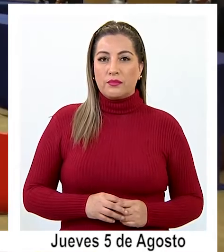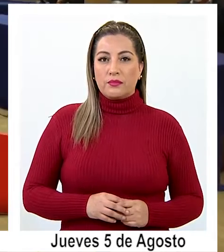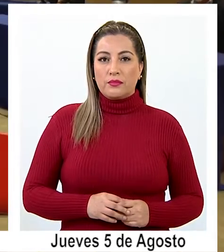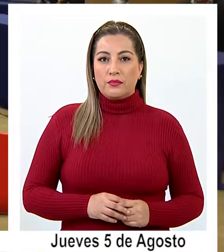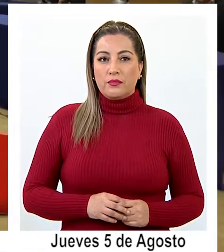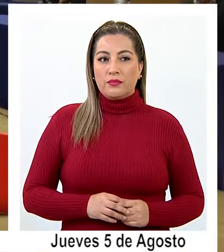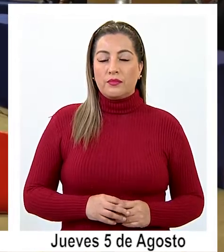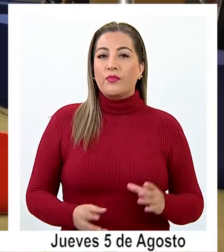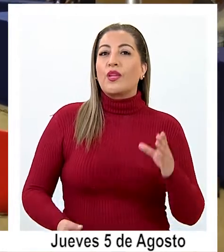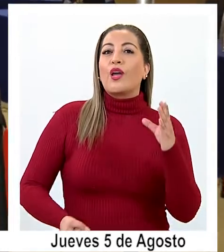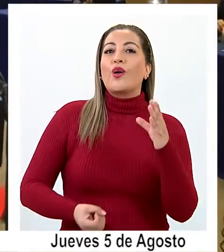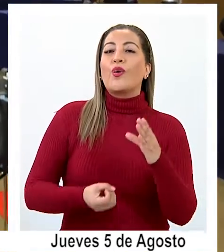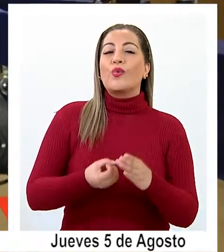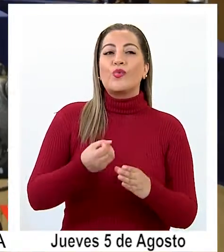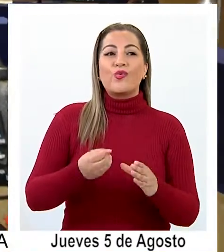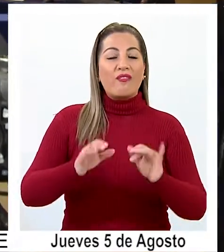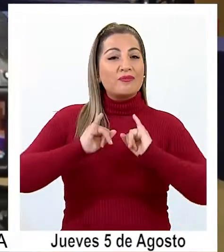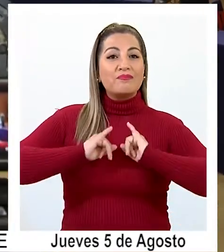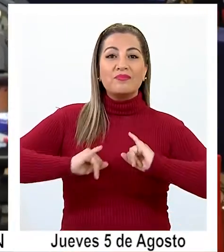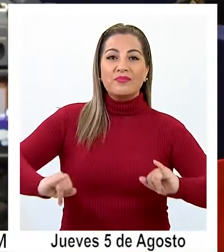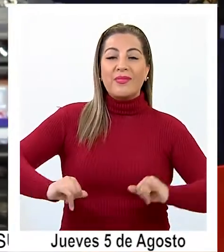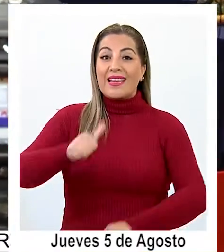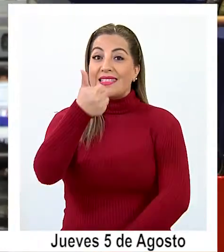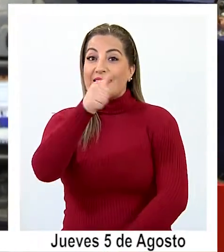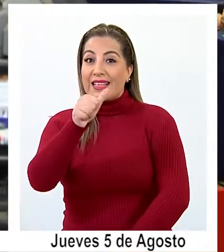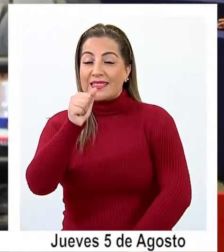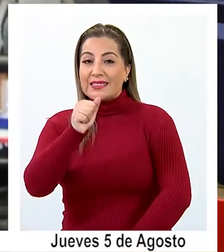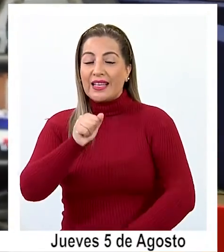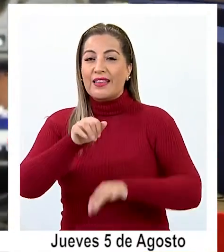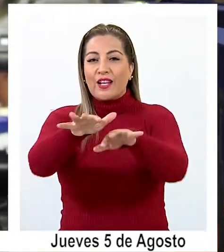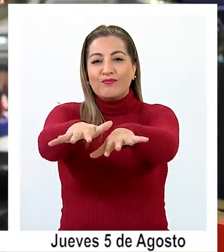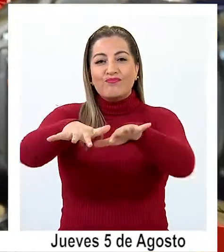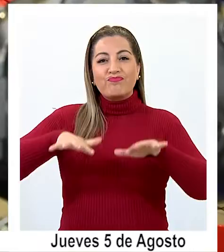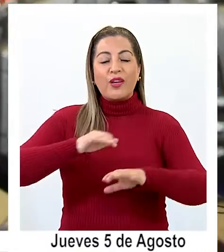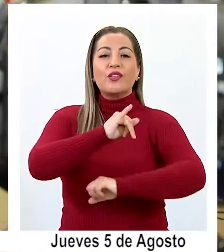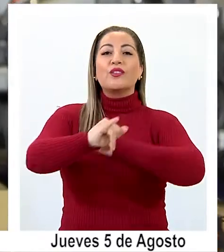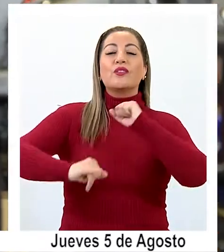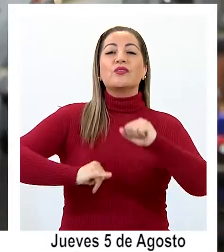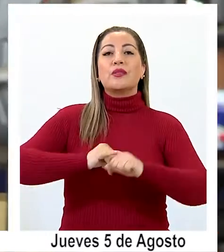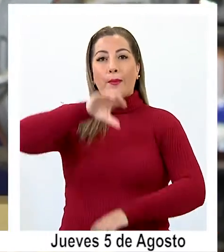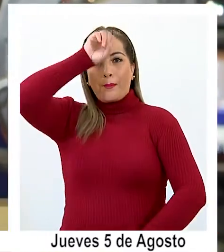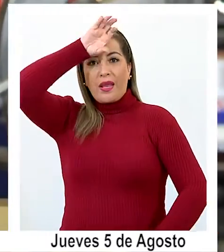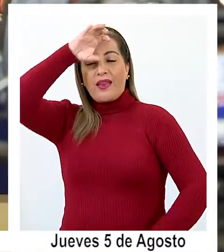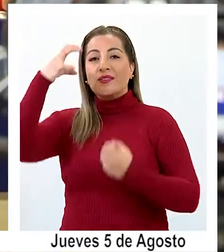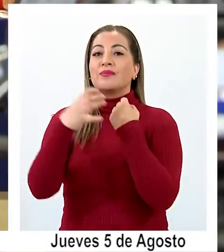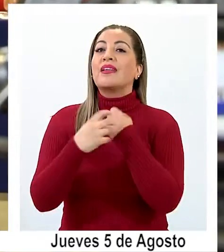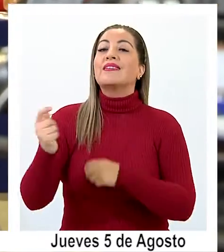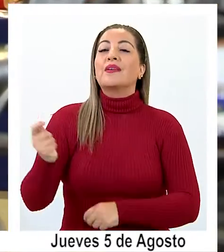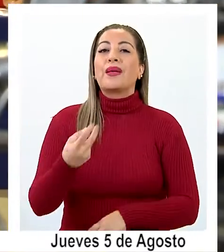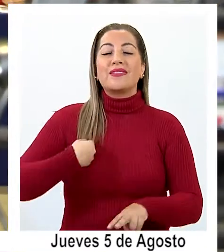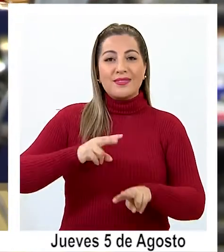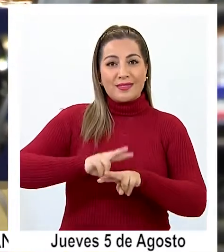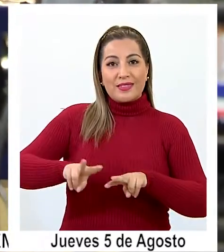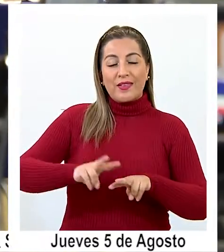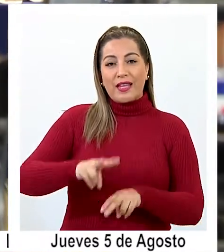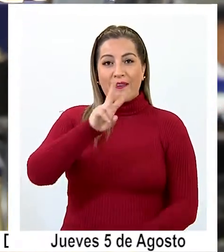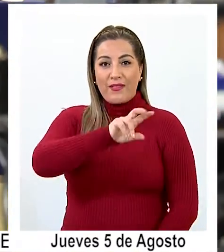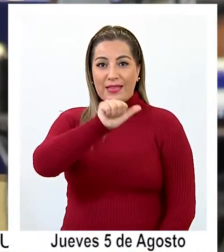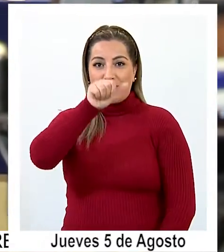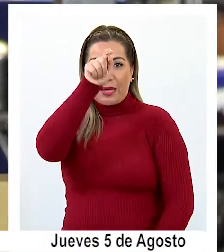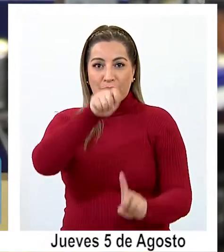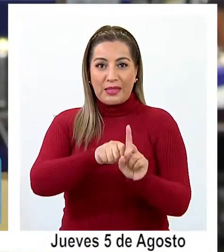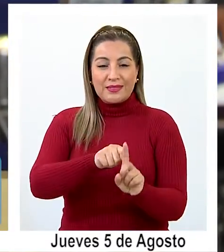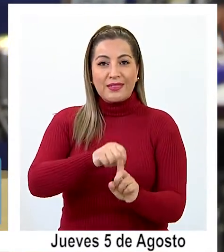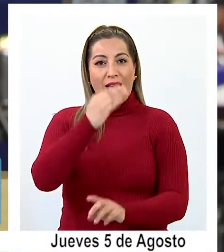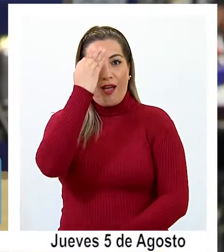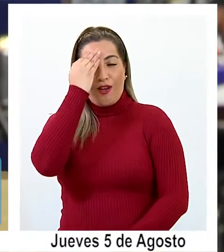Una nueva versión, la sexta, del Congreso Internacional de Minería de Tarapacá se realizará el 26